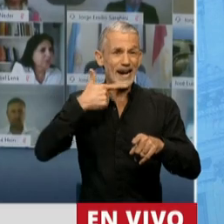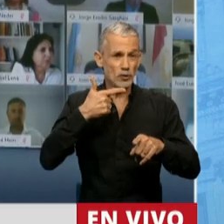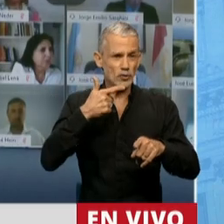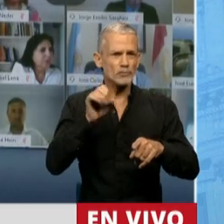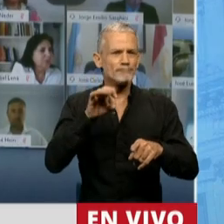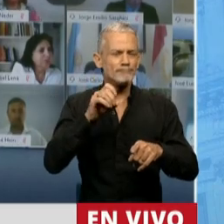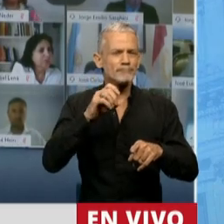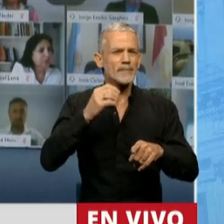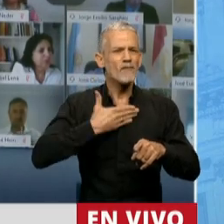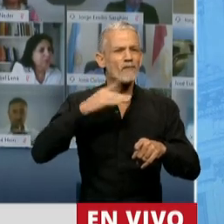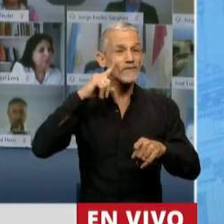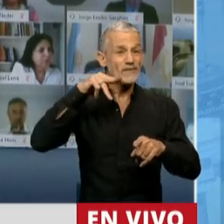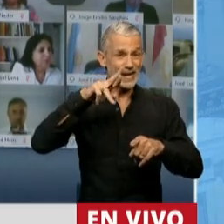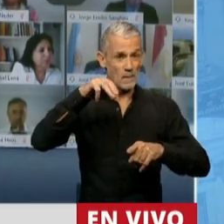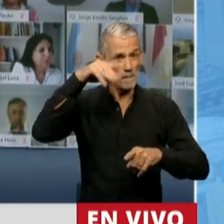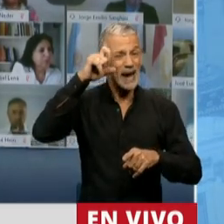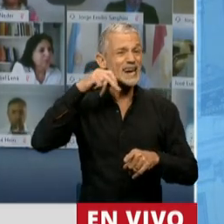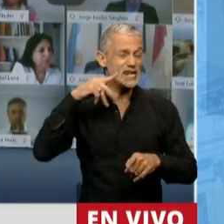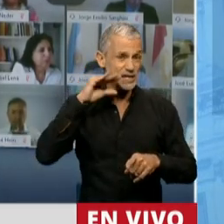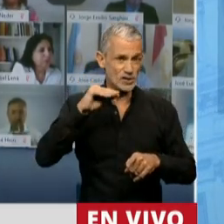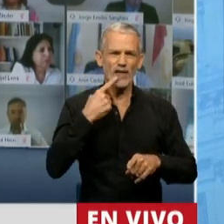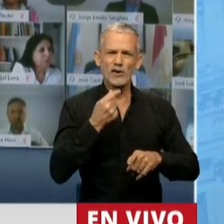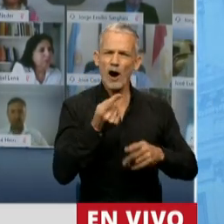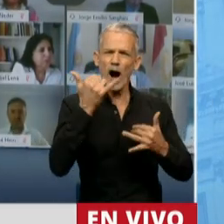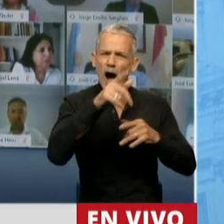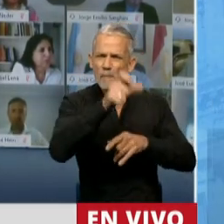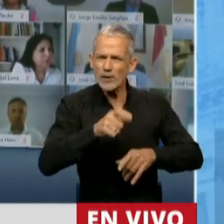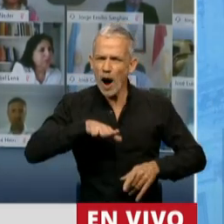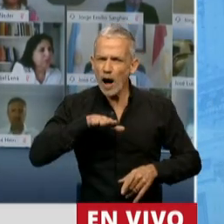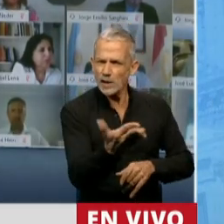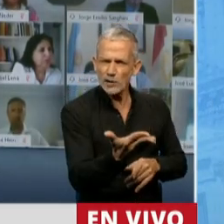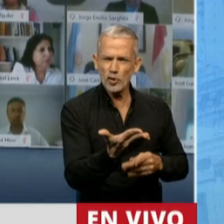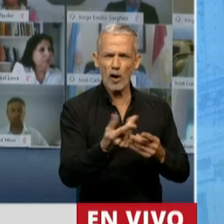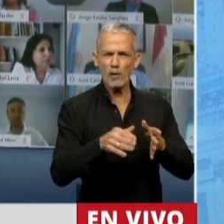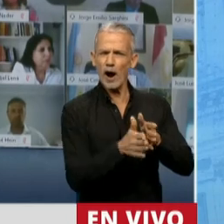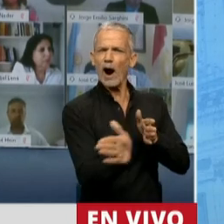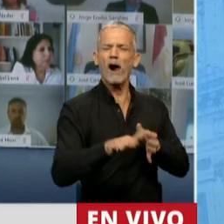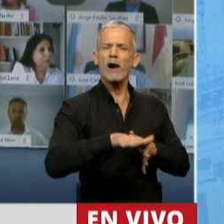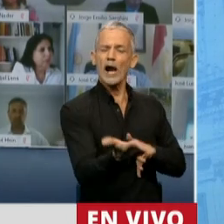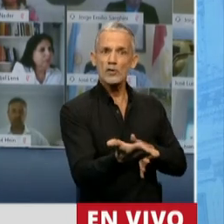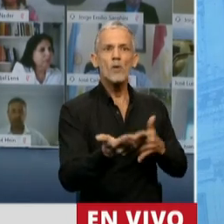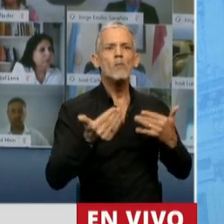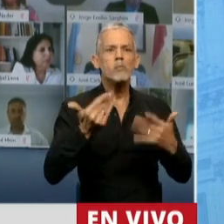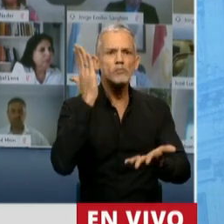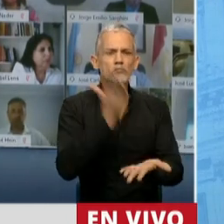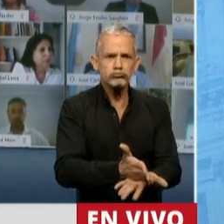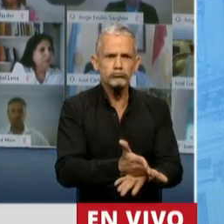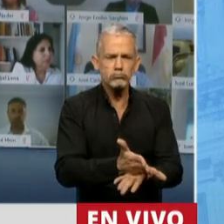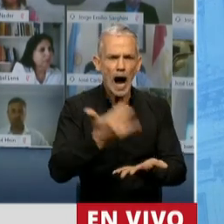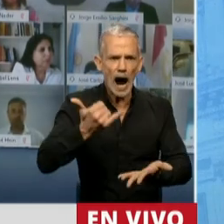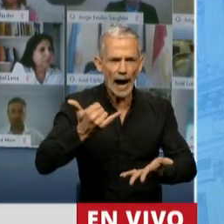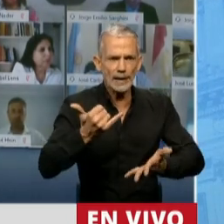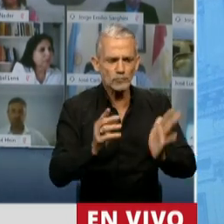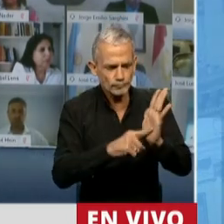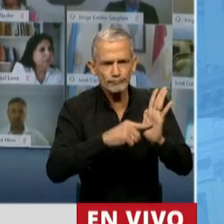había afirmado, decía, quienes incurran en traiciones y desviaciones serán pasibles de las medidas punitivas que le